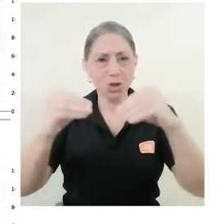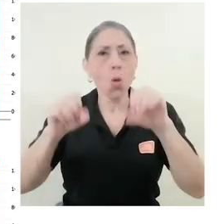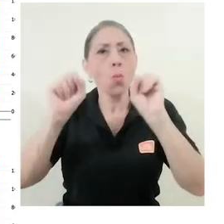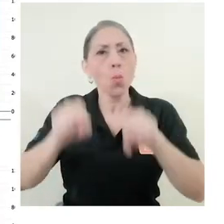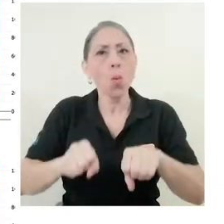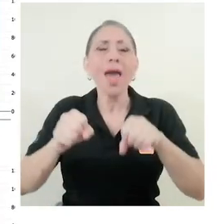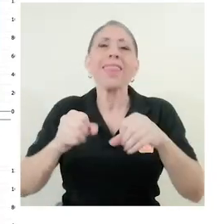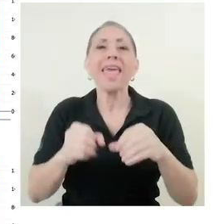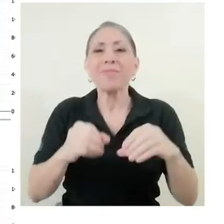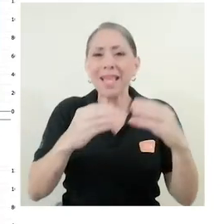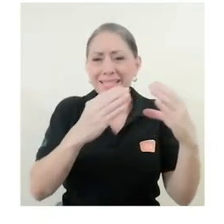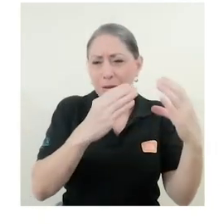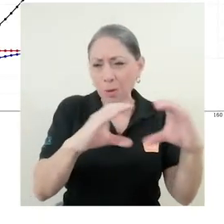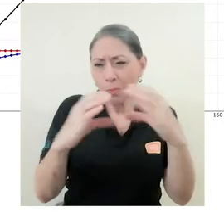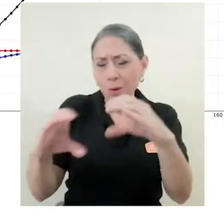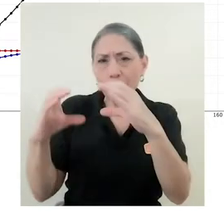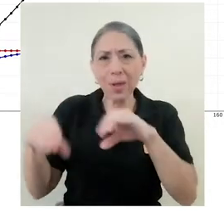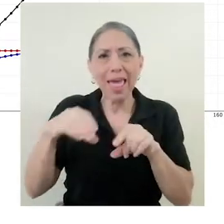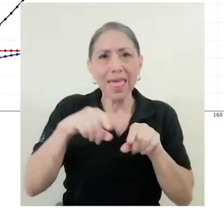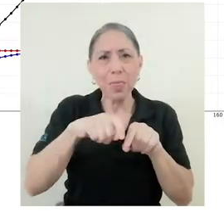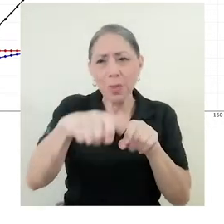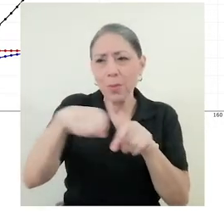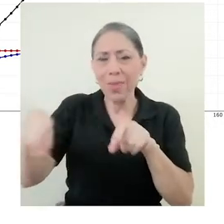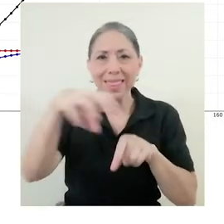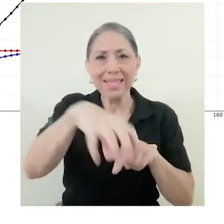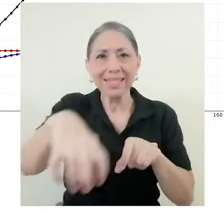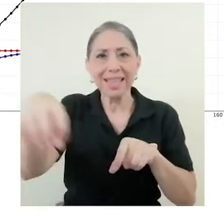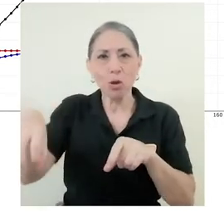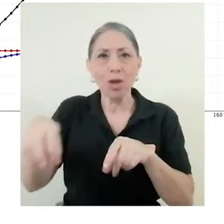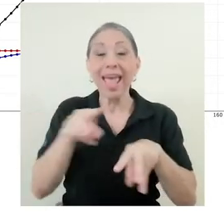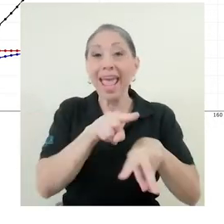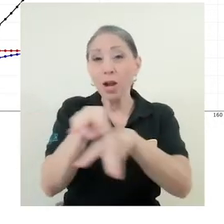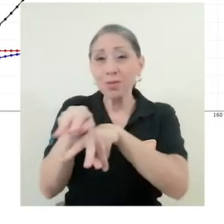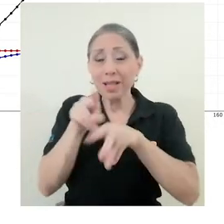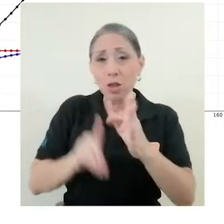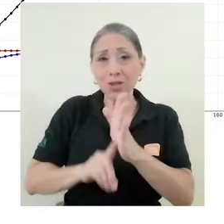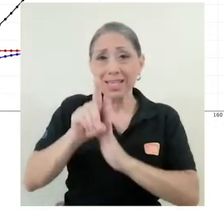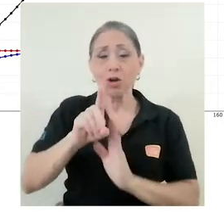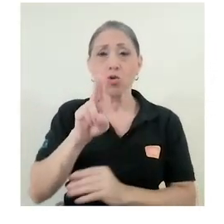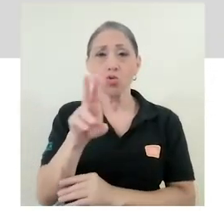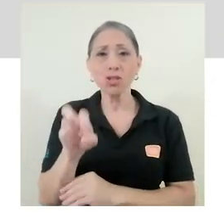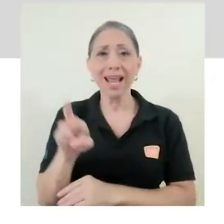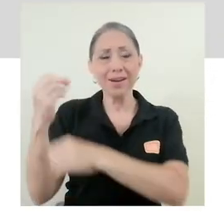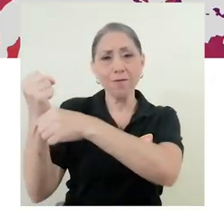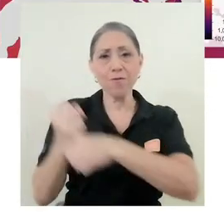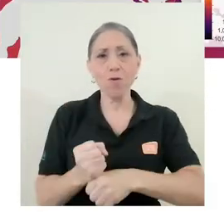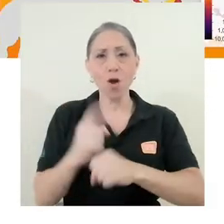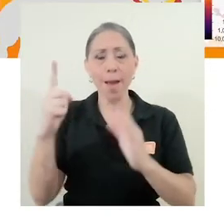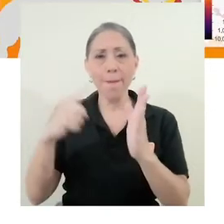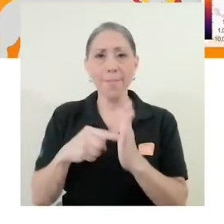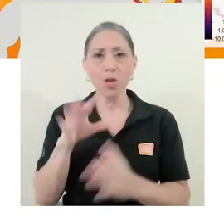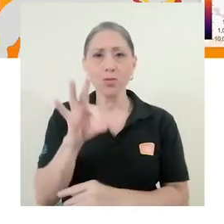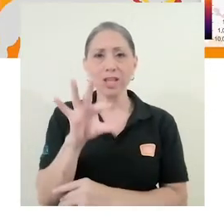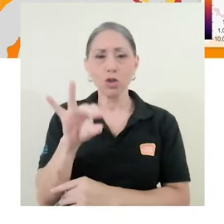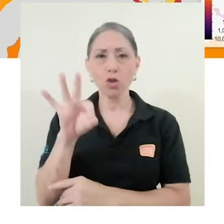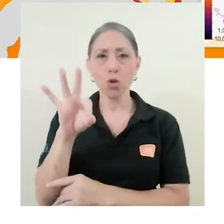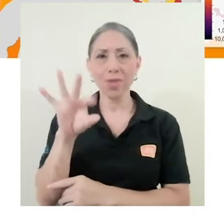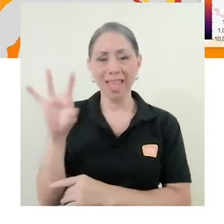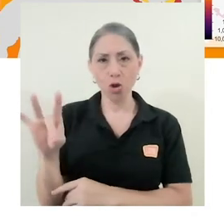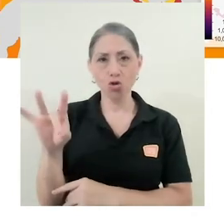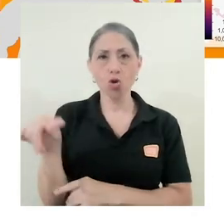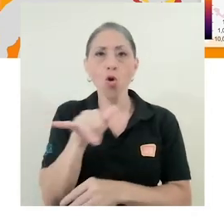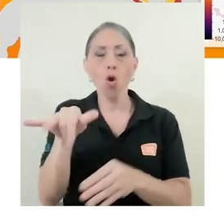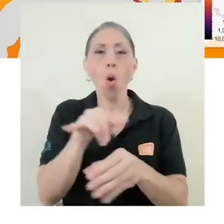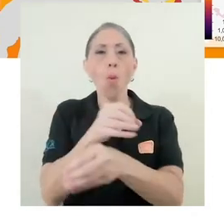distrito. El Observatorio del Desarrollo de la UCR fue fundado en 1998 como